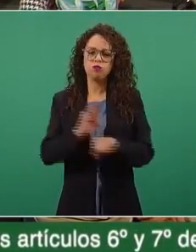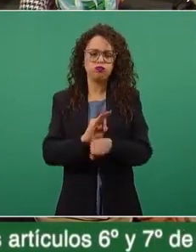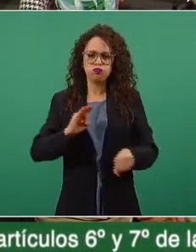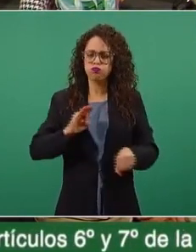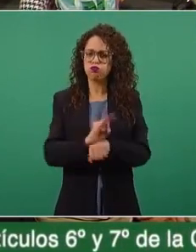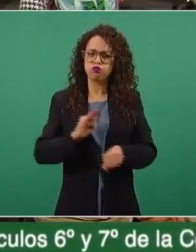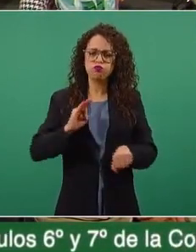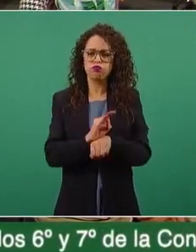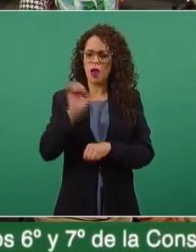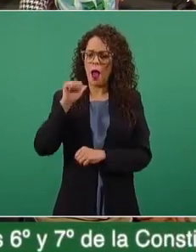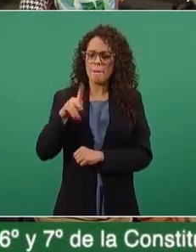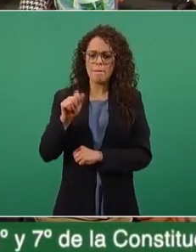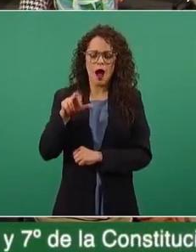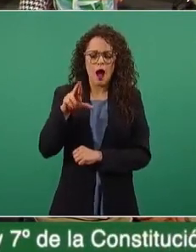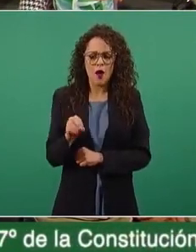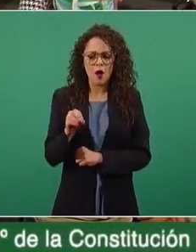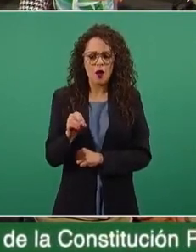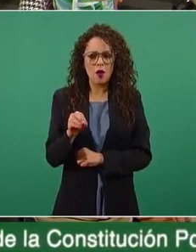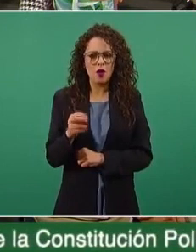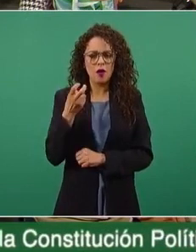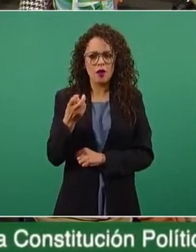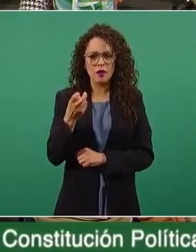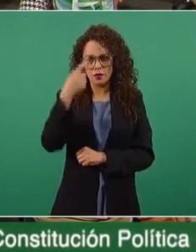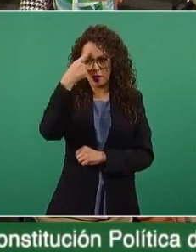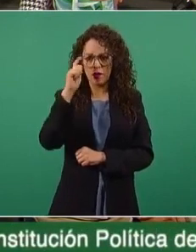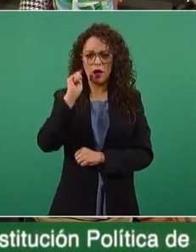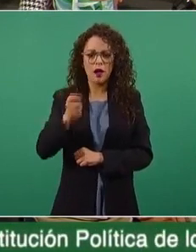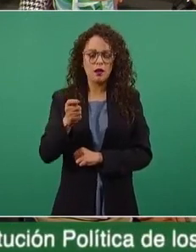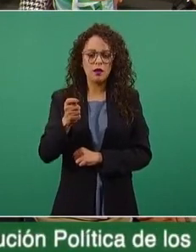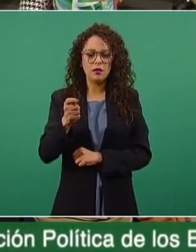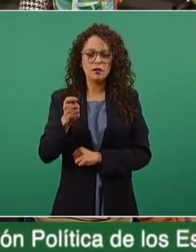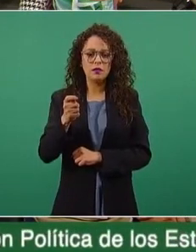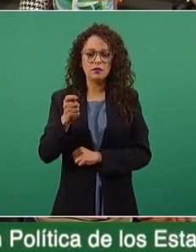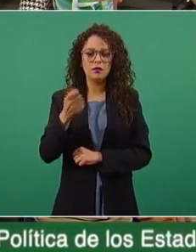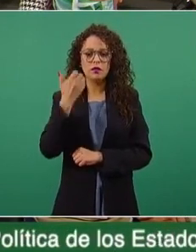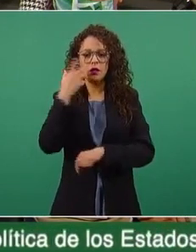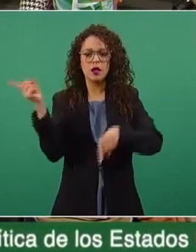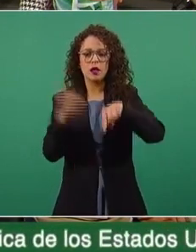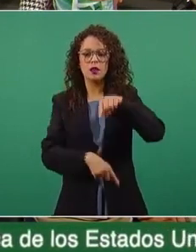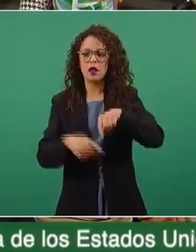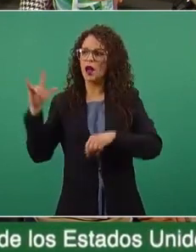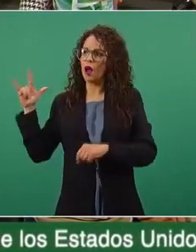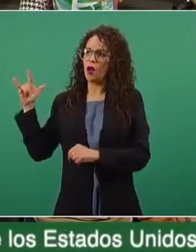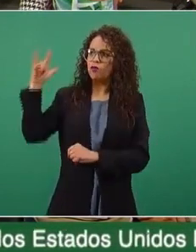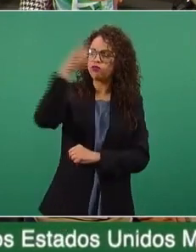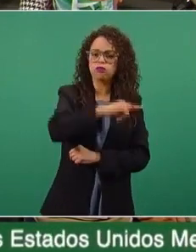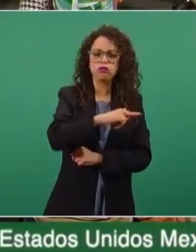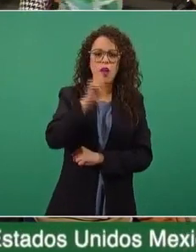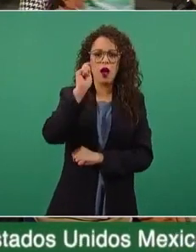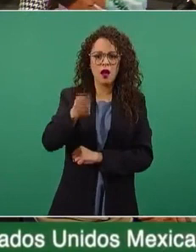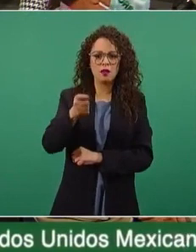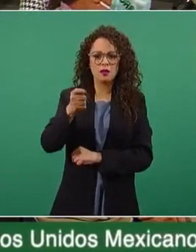esta organización promovió en contra de la cancelación del aeropuerto de Texcoco, pero también